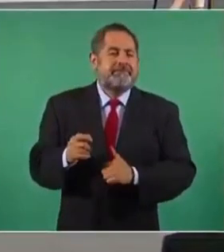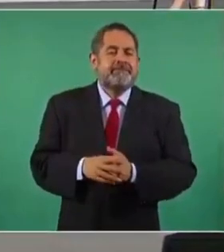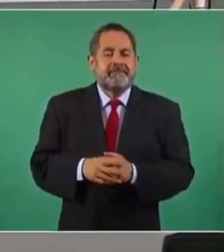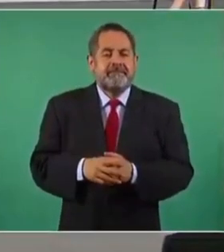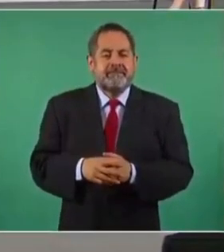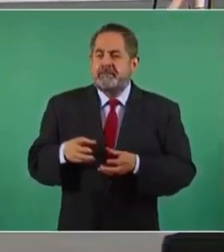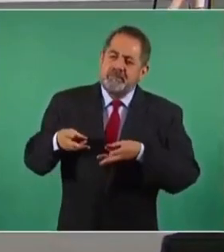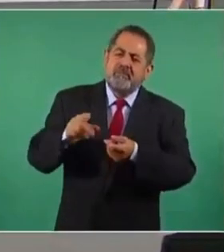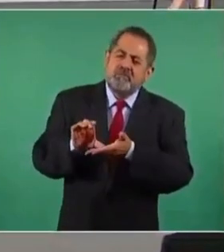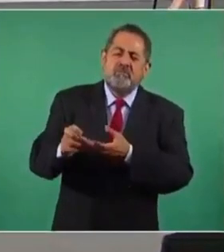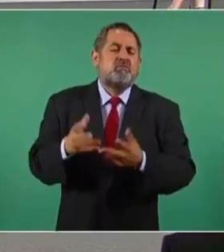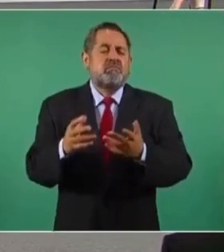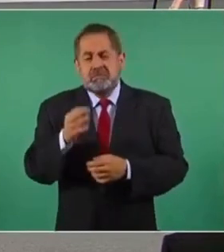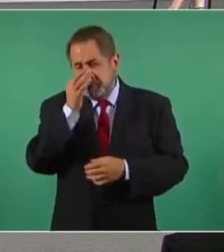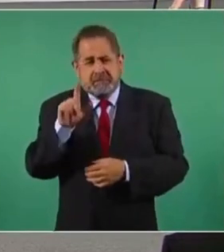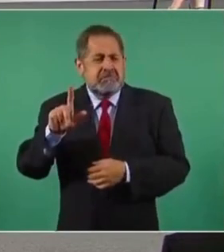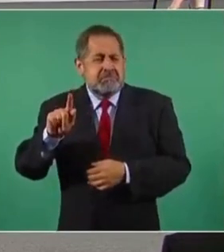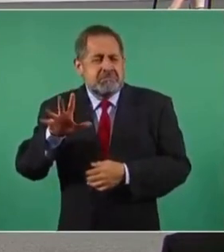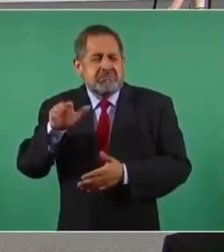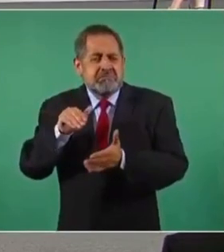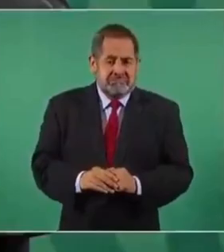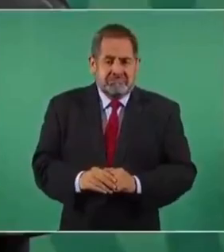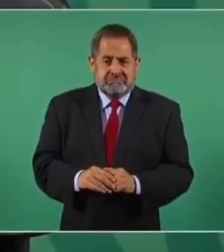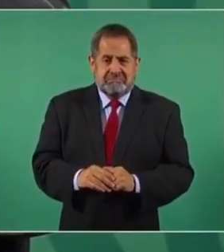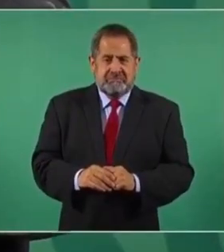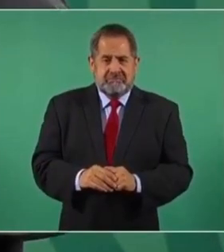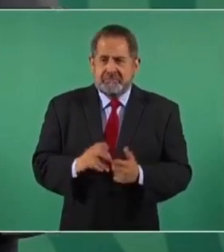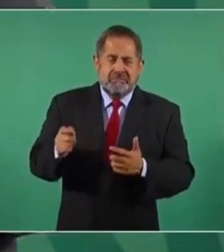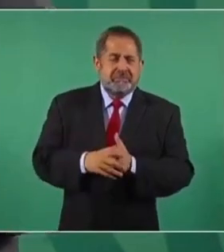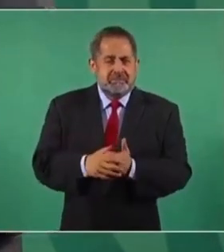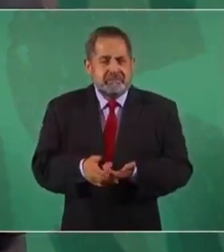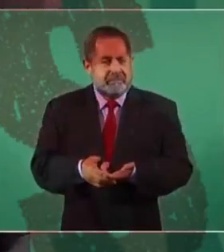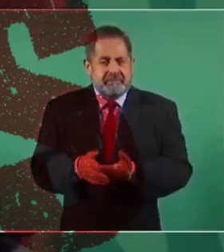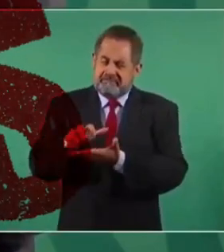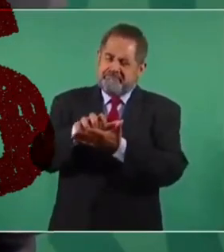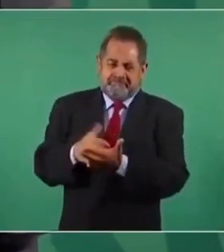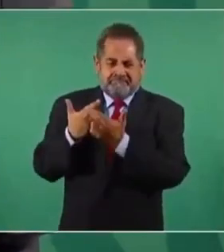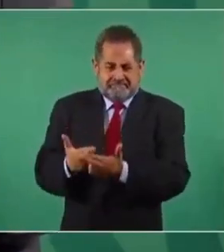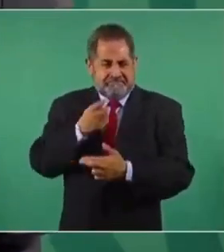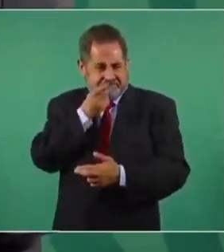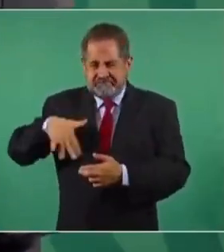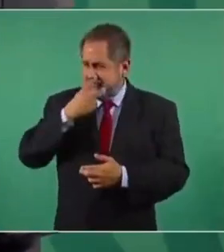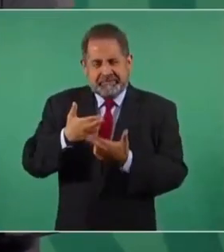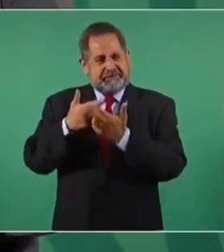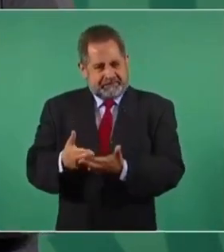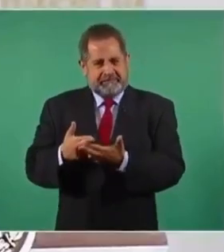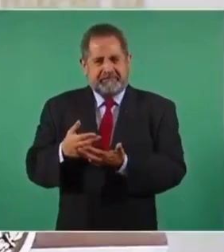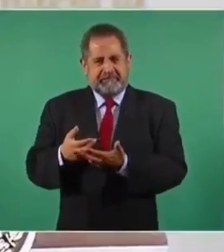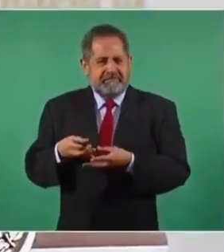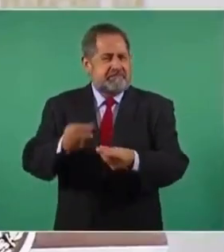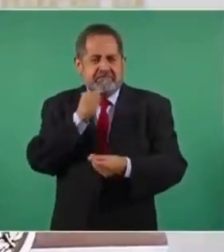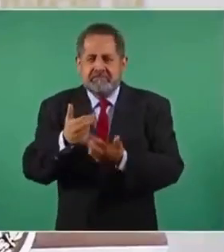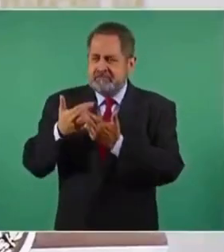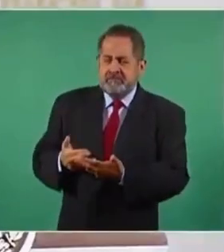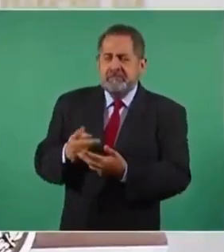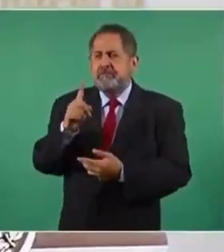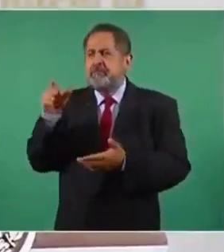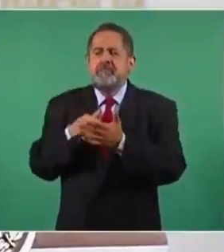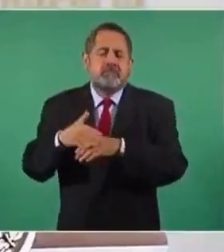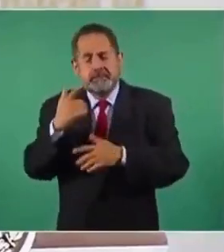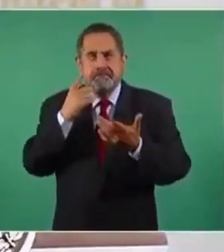a significar una inversión de alrededor de 75 mil millones. O nos vamos a ahorrar, les decía. ¿100 mil por qué?